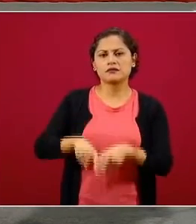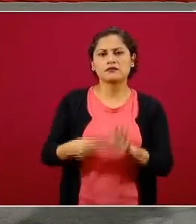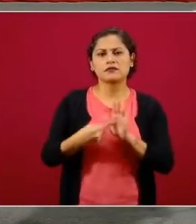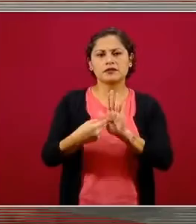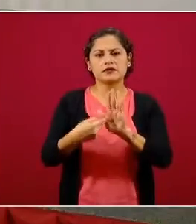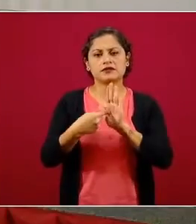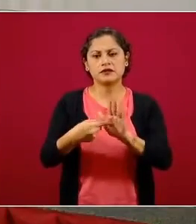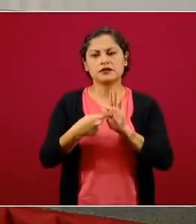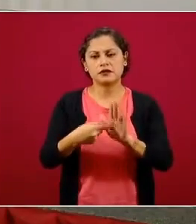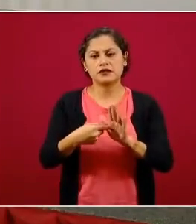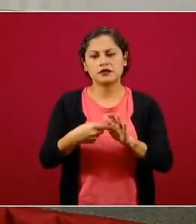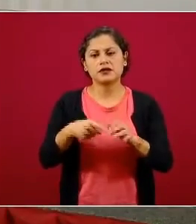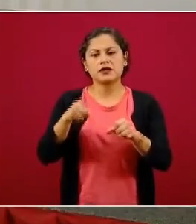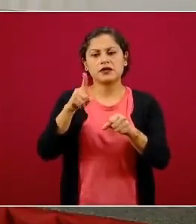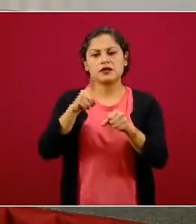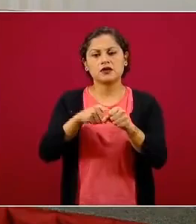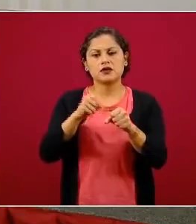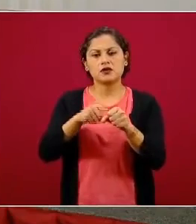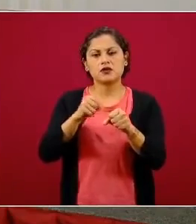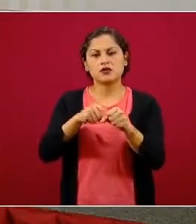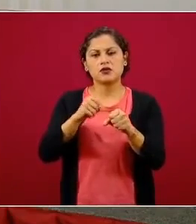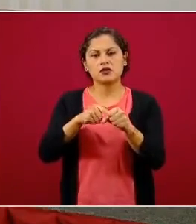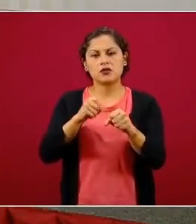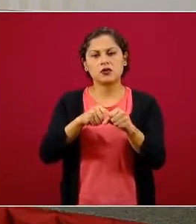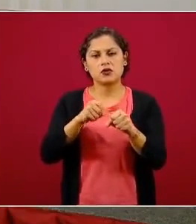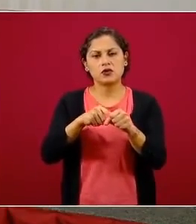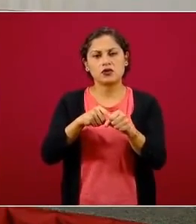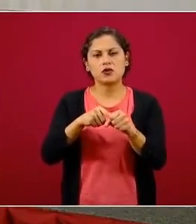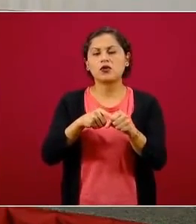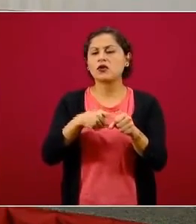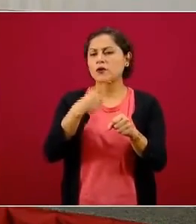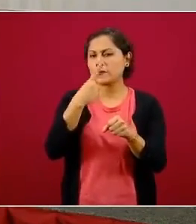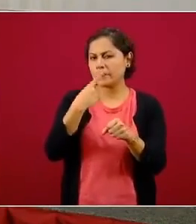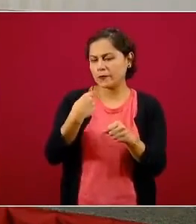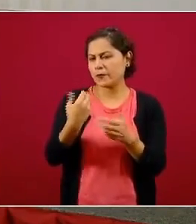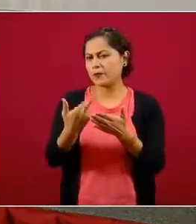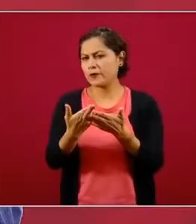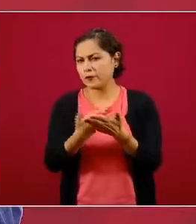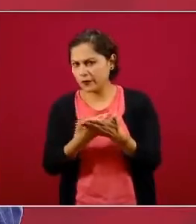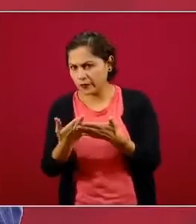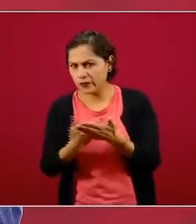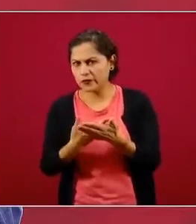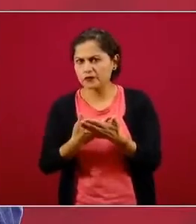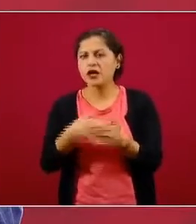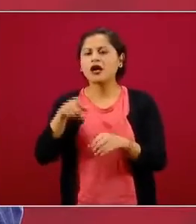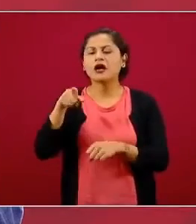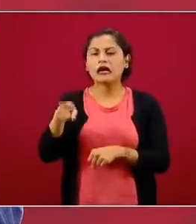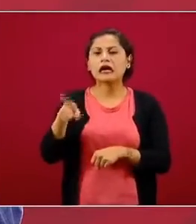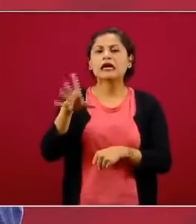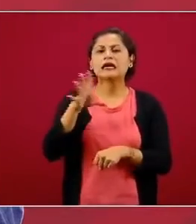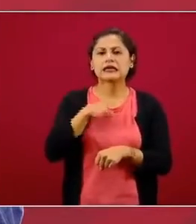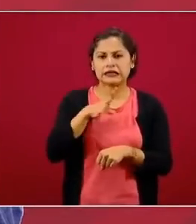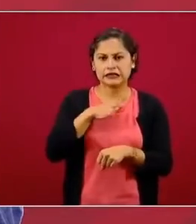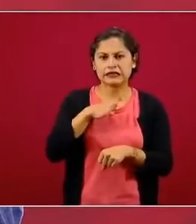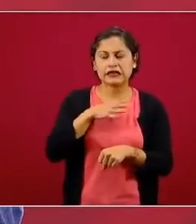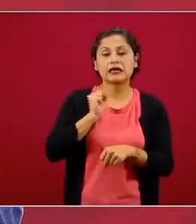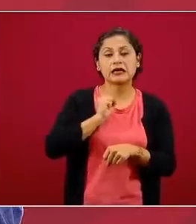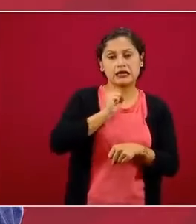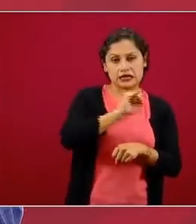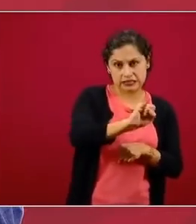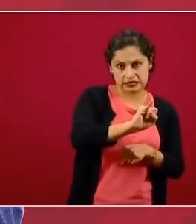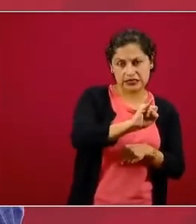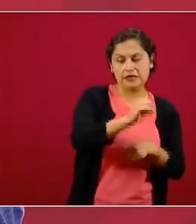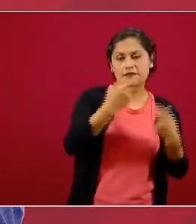ve en color magenta o rojo, los casos confirmados y en amarillo los casos